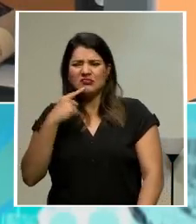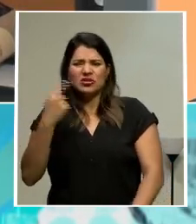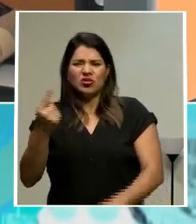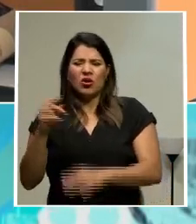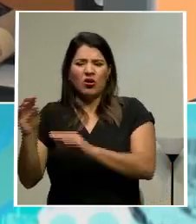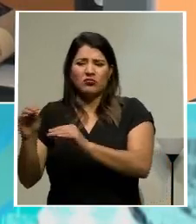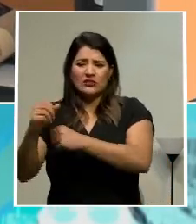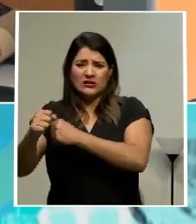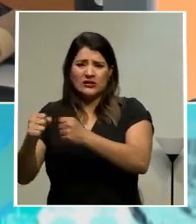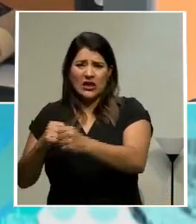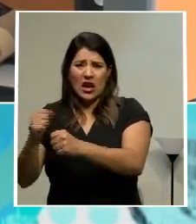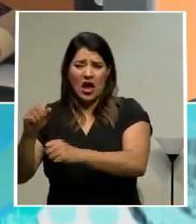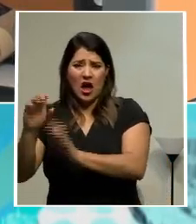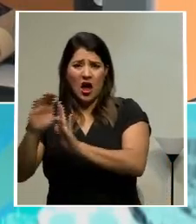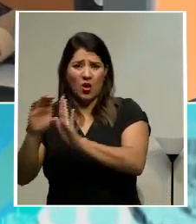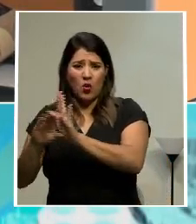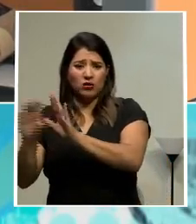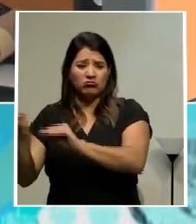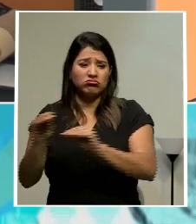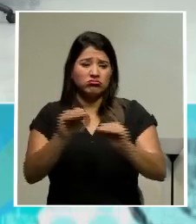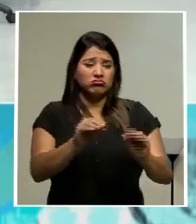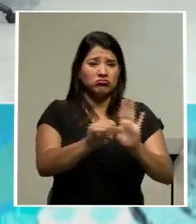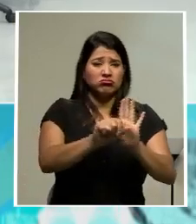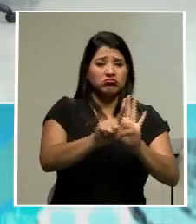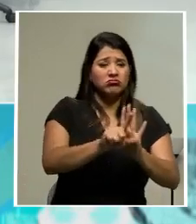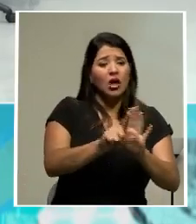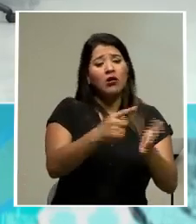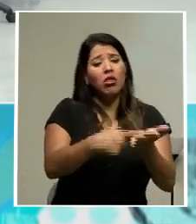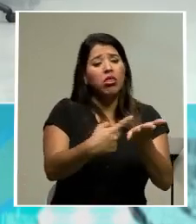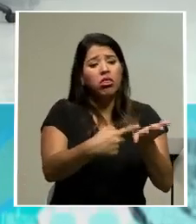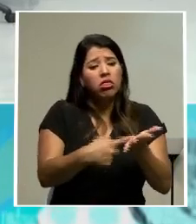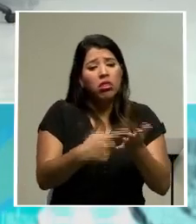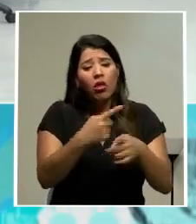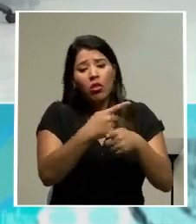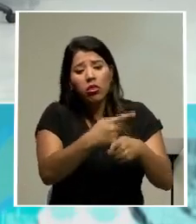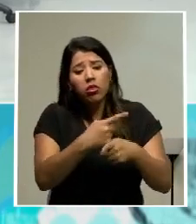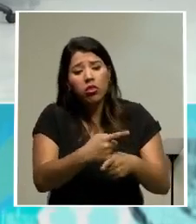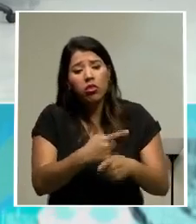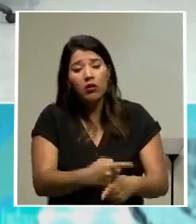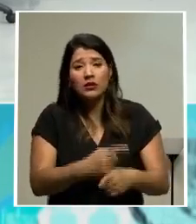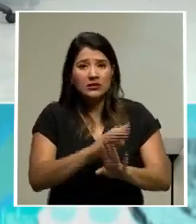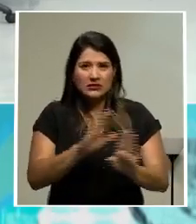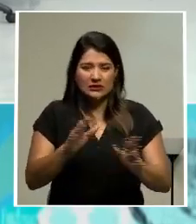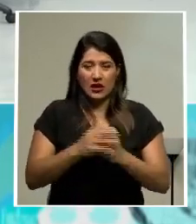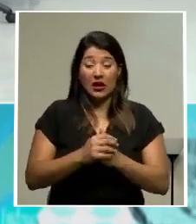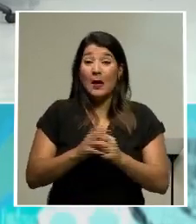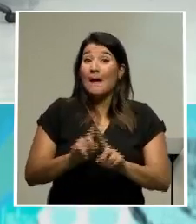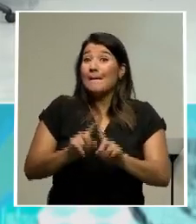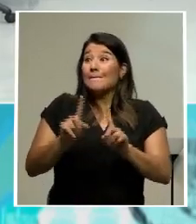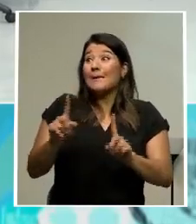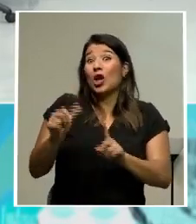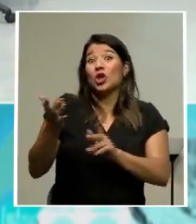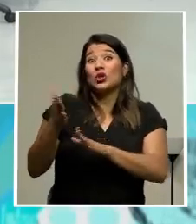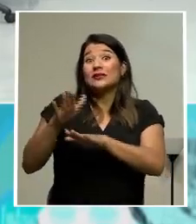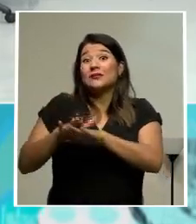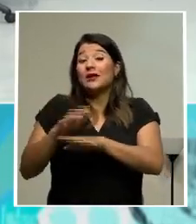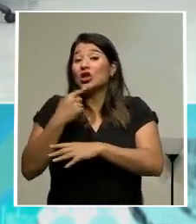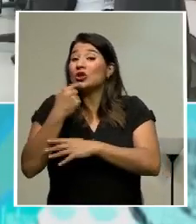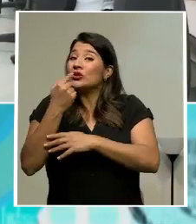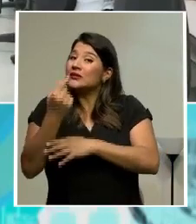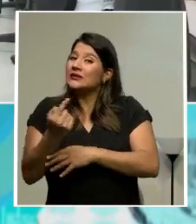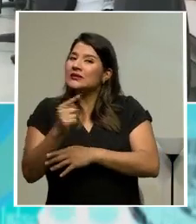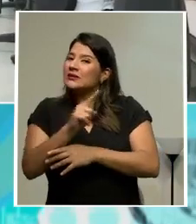don Mauricio tiene otro criterio de que, por ejemplo, un artículo que sea eliminado pueda afectar a otro que permanece